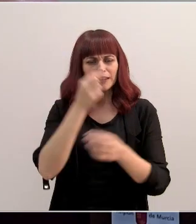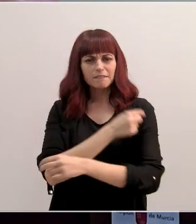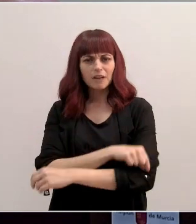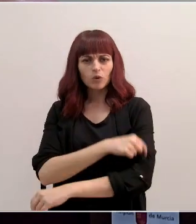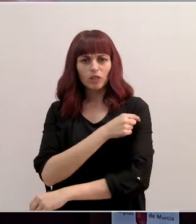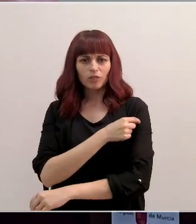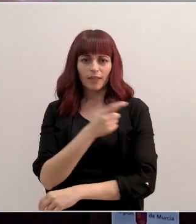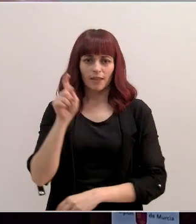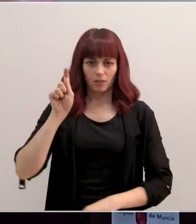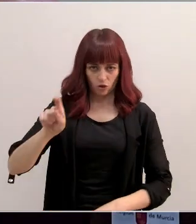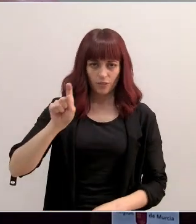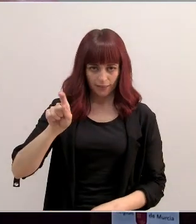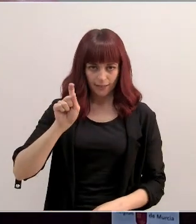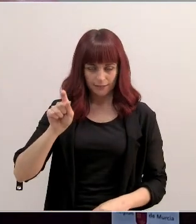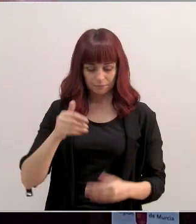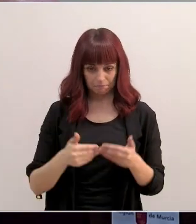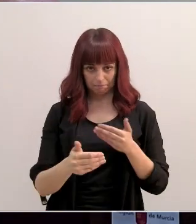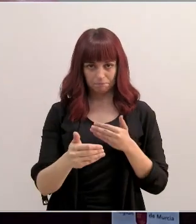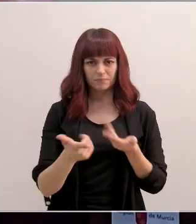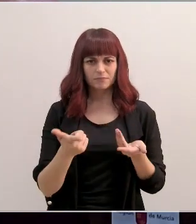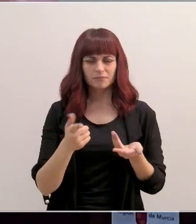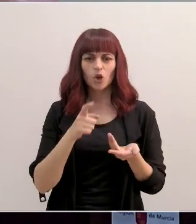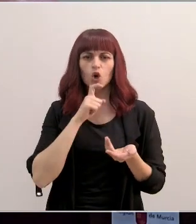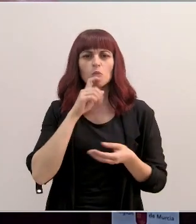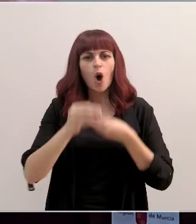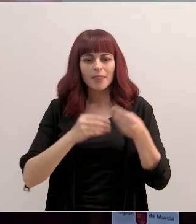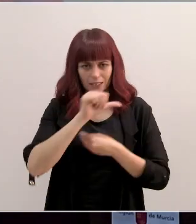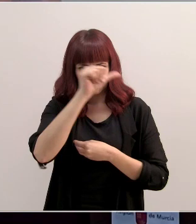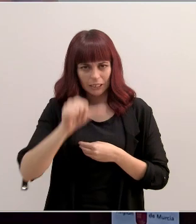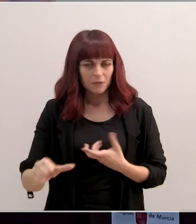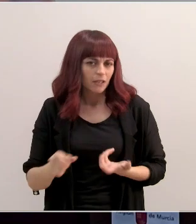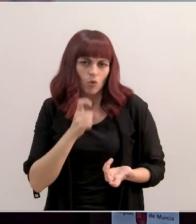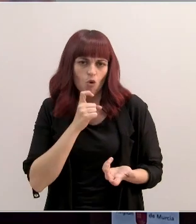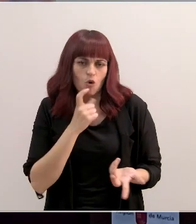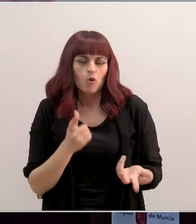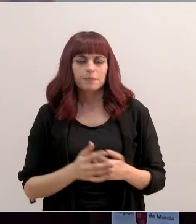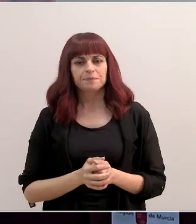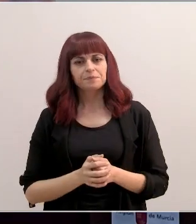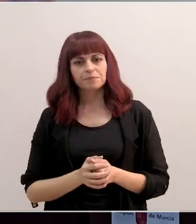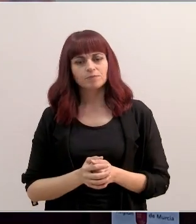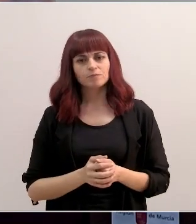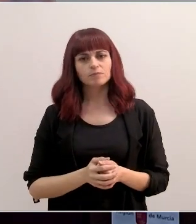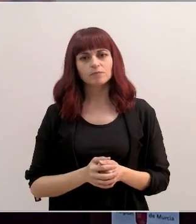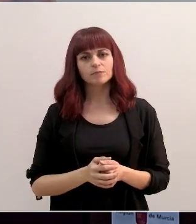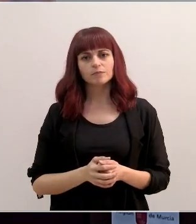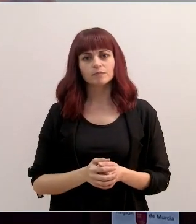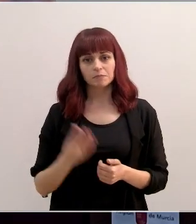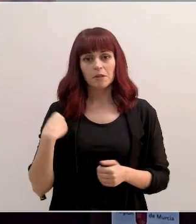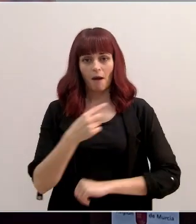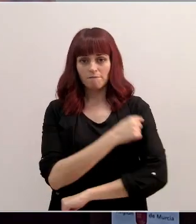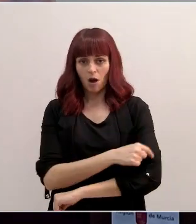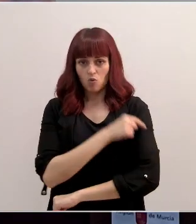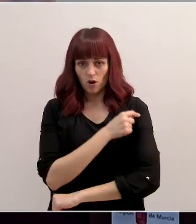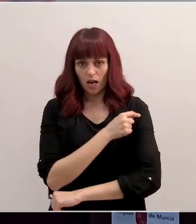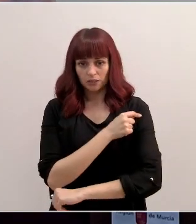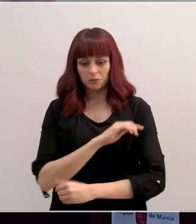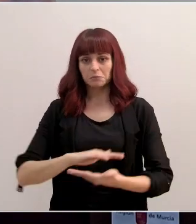los docentes. ¿Cómo se va a proceder a partir de la próxima semana? ¿Cómo va a ser la ampliación de esas vacunaciones